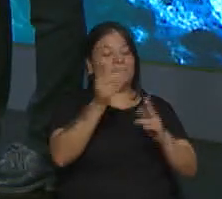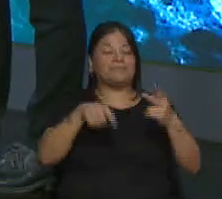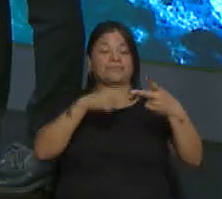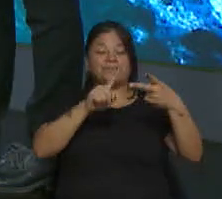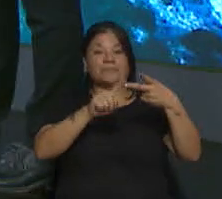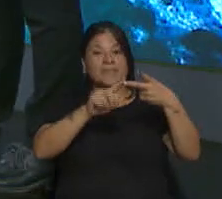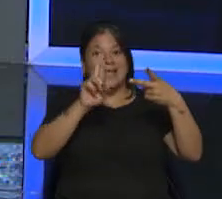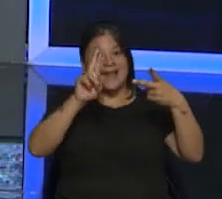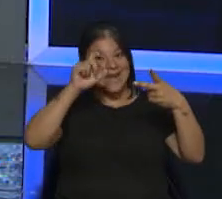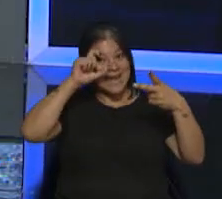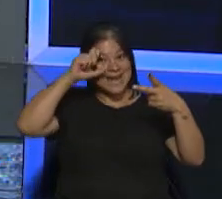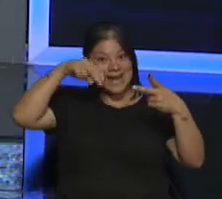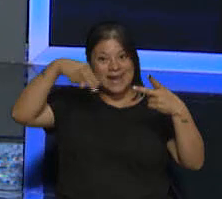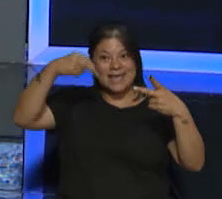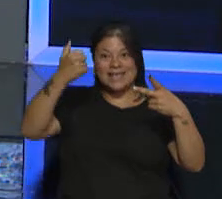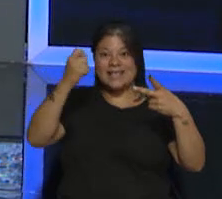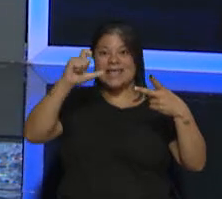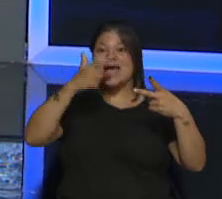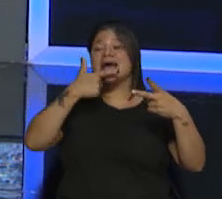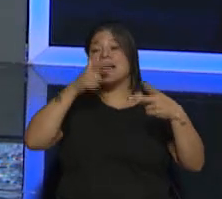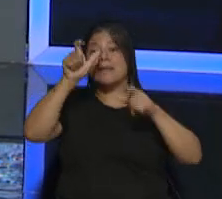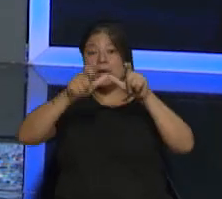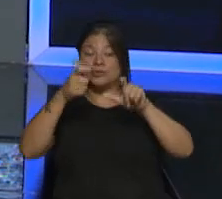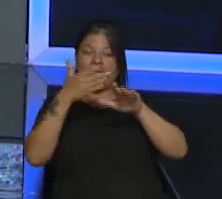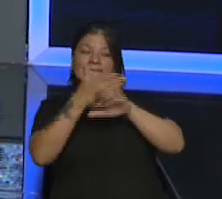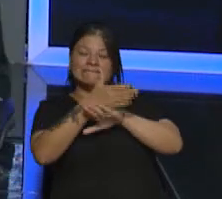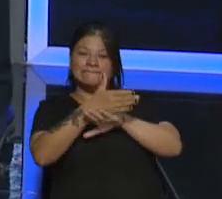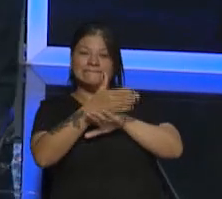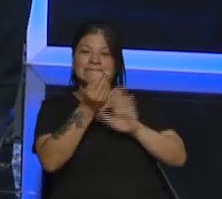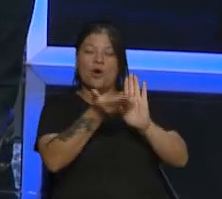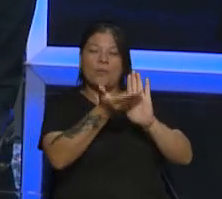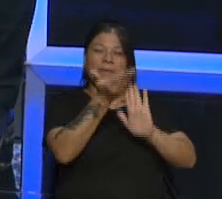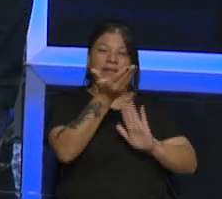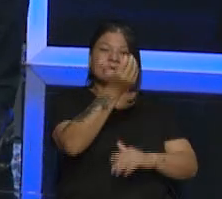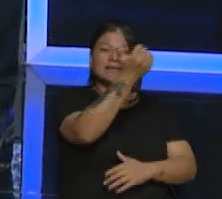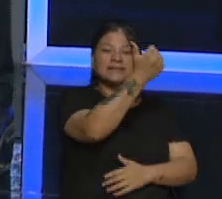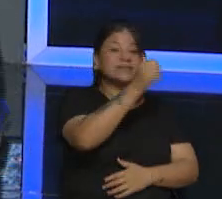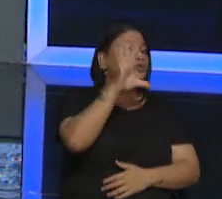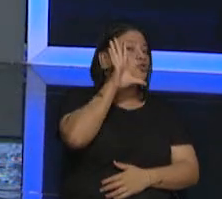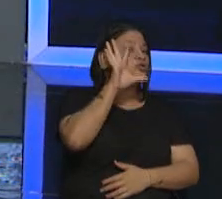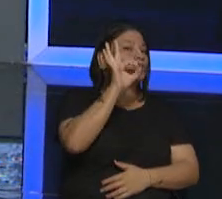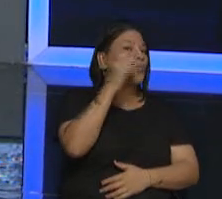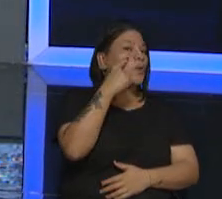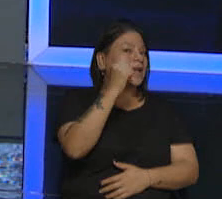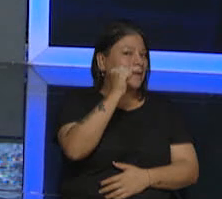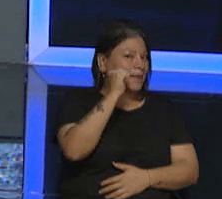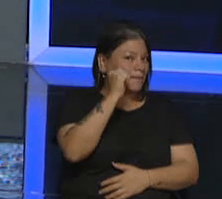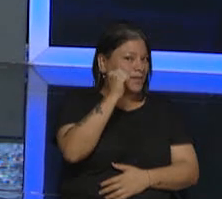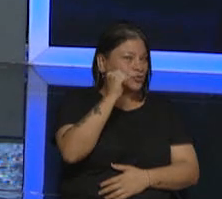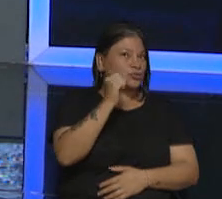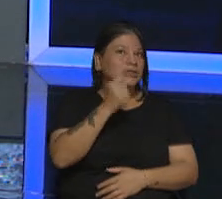lugar muy elegido por los mendocinos. Aumenta un poquitito desde 650 mil. Quiero contarles que